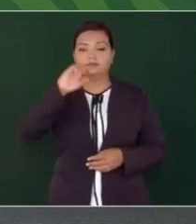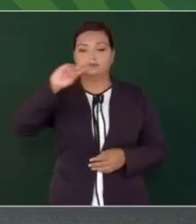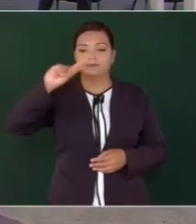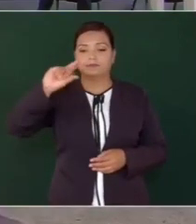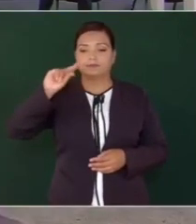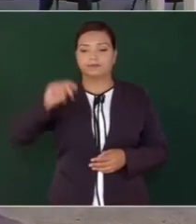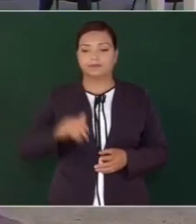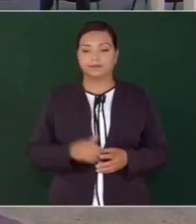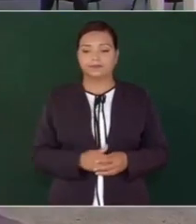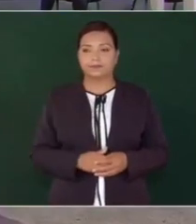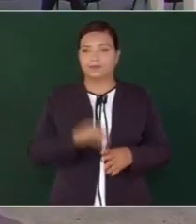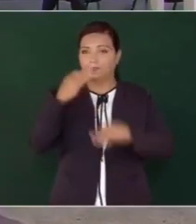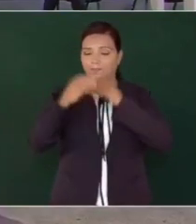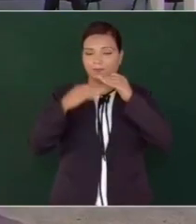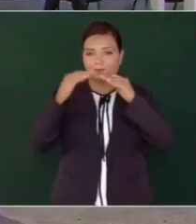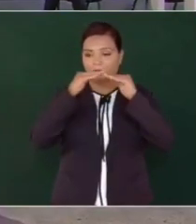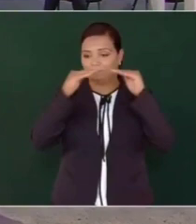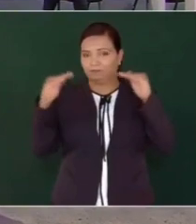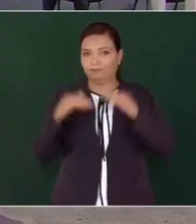180 en total.